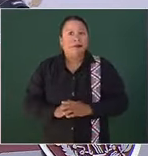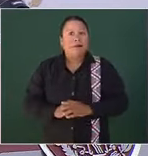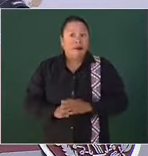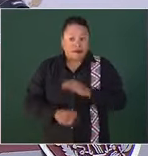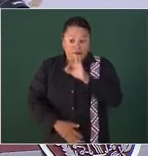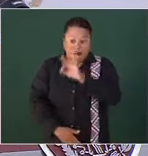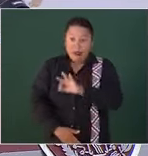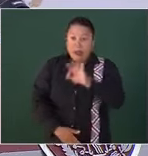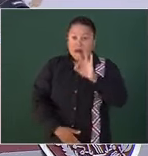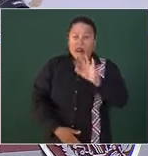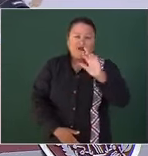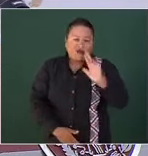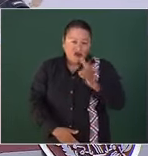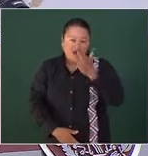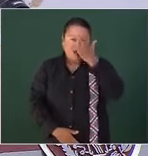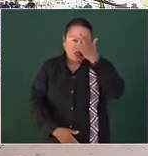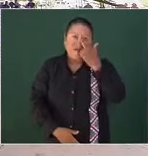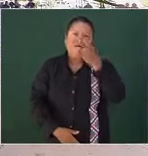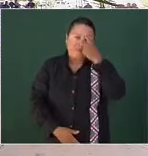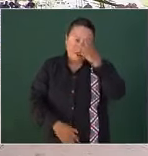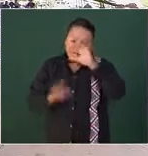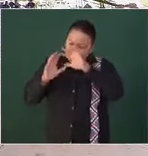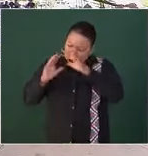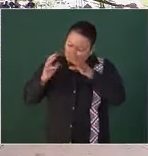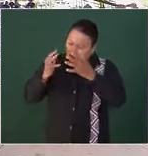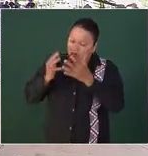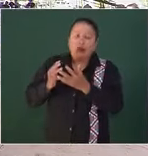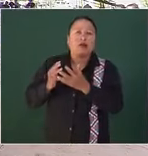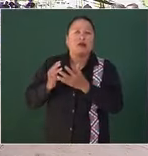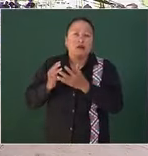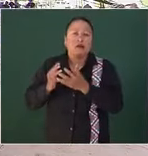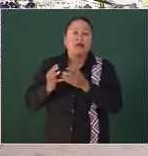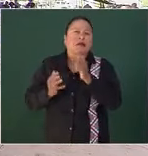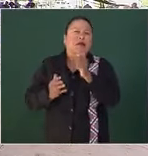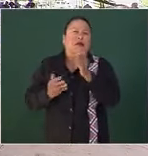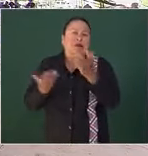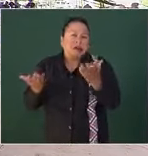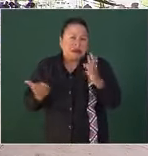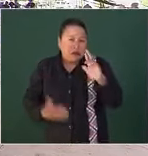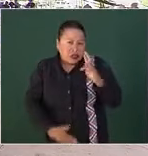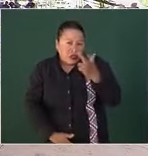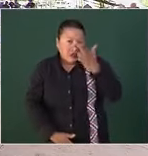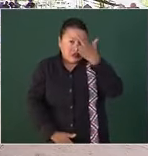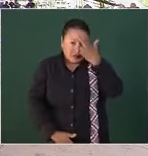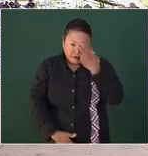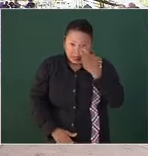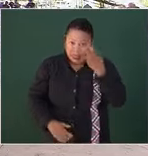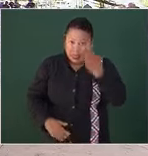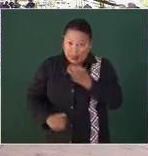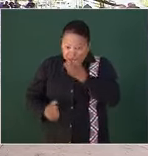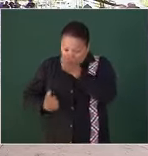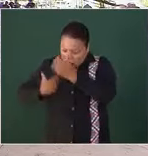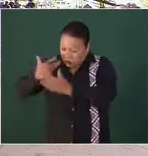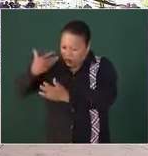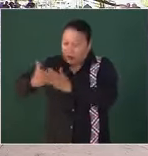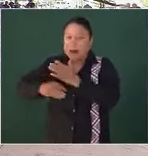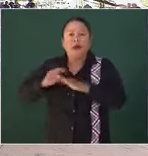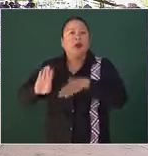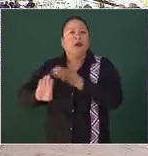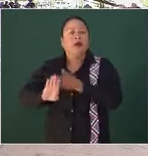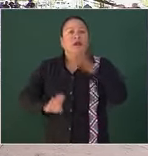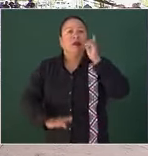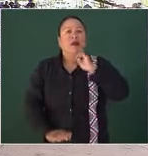fecha que se conmemora en todo el mundo para recordar que la violencia contra las mujeres